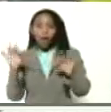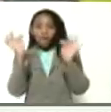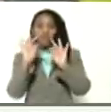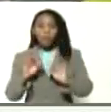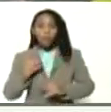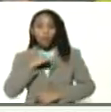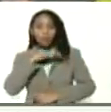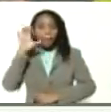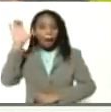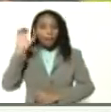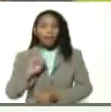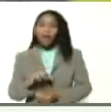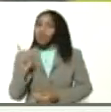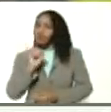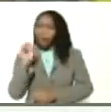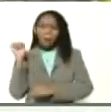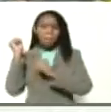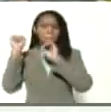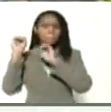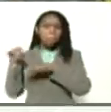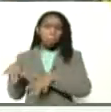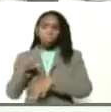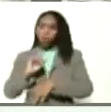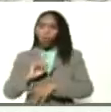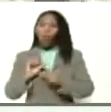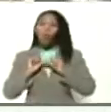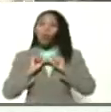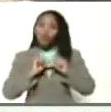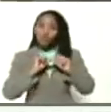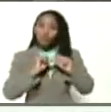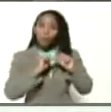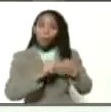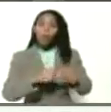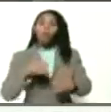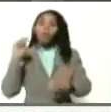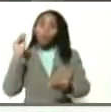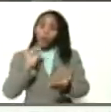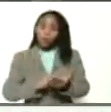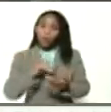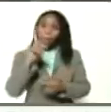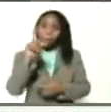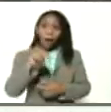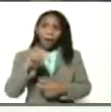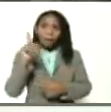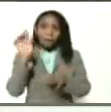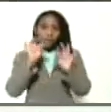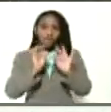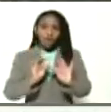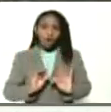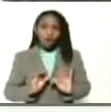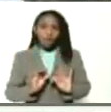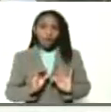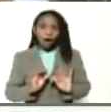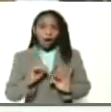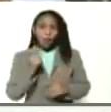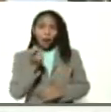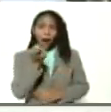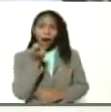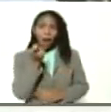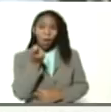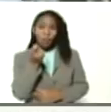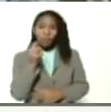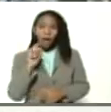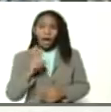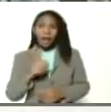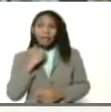nuestra patria no nos rendimos presidente aquí sembramos también esta especie es una carahota que está en